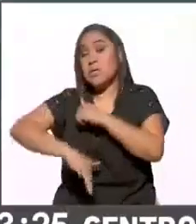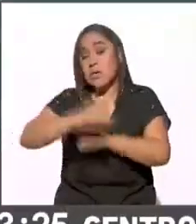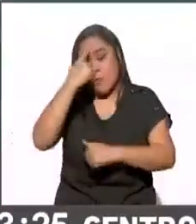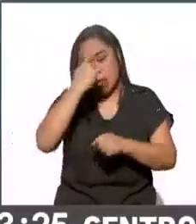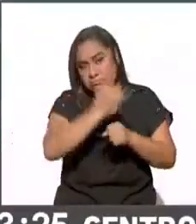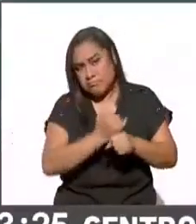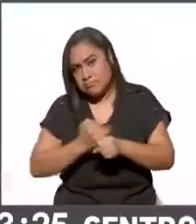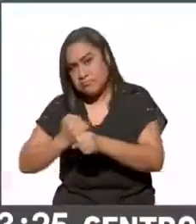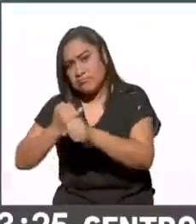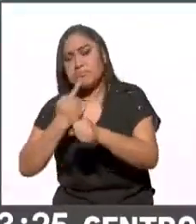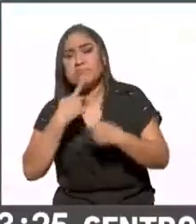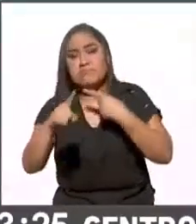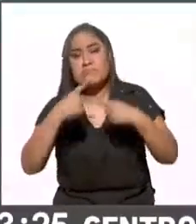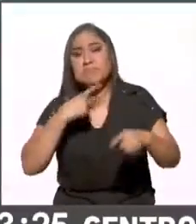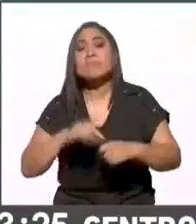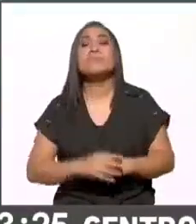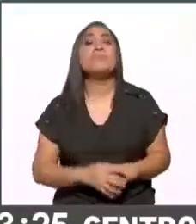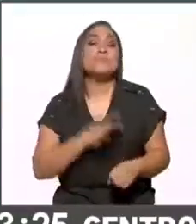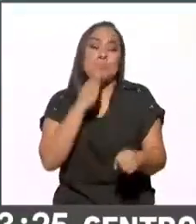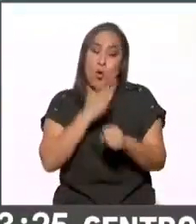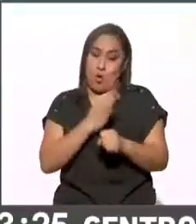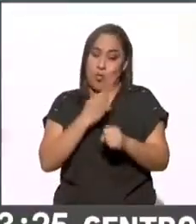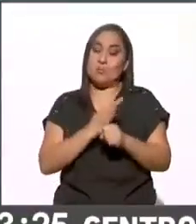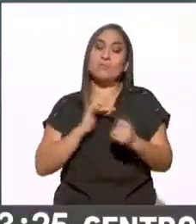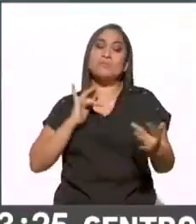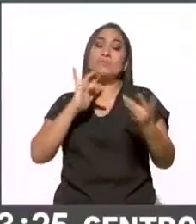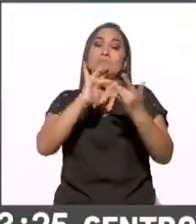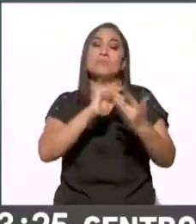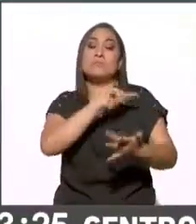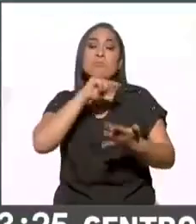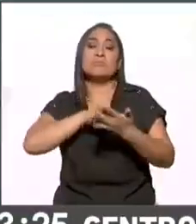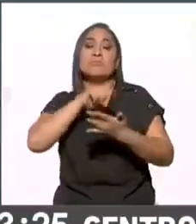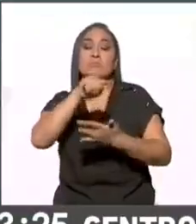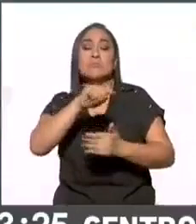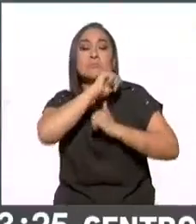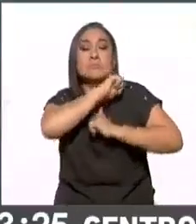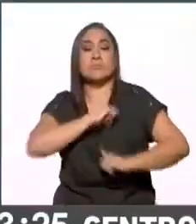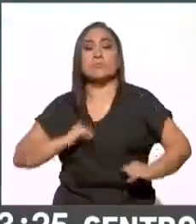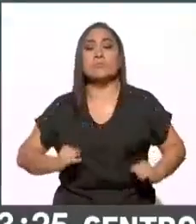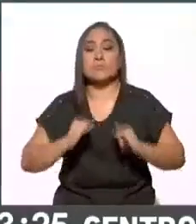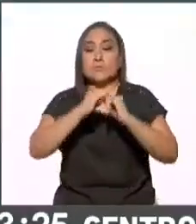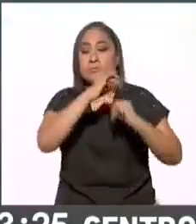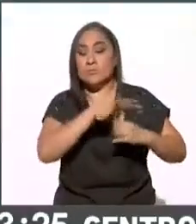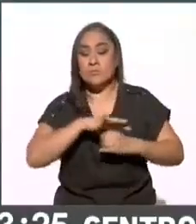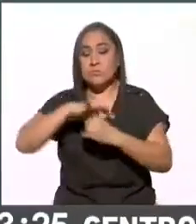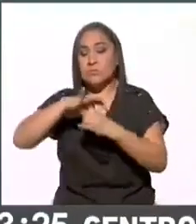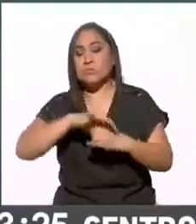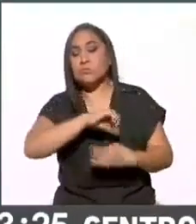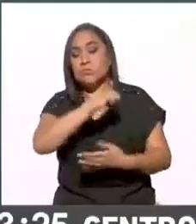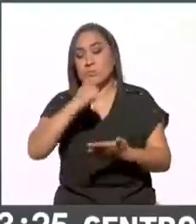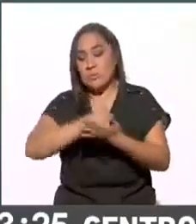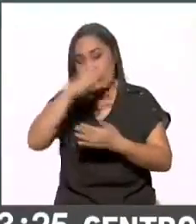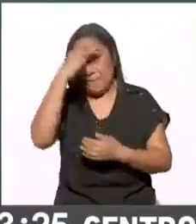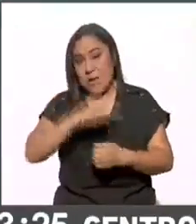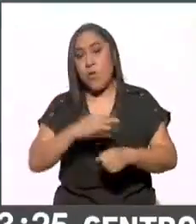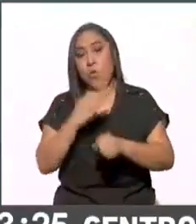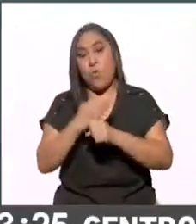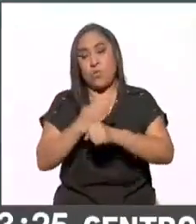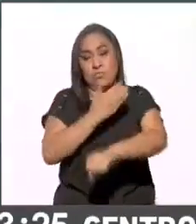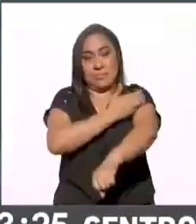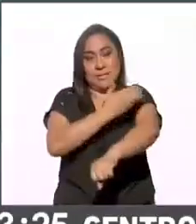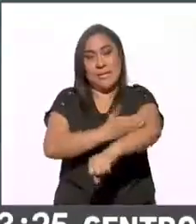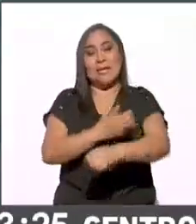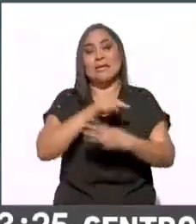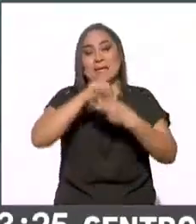Bien, pues vamos a irnos directamente al Instituto Electoral de la Ciudad de México, donde se encuentran mis tres compañeros, Mariana